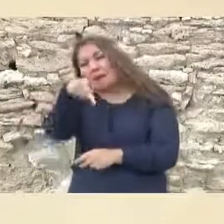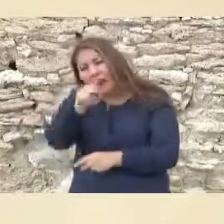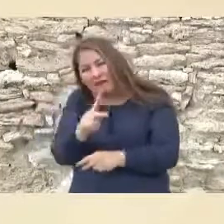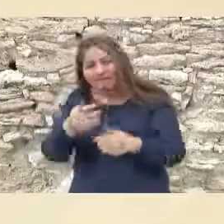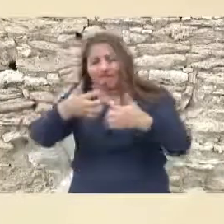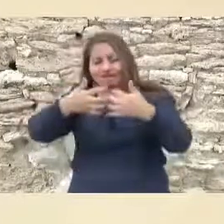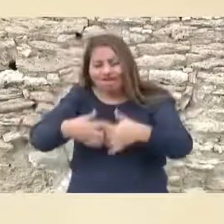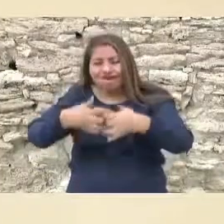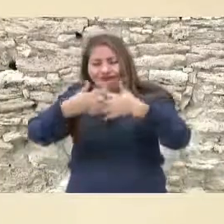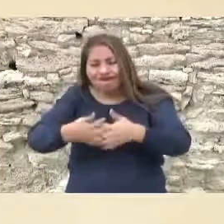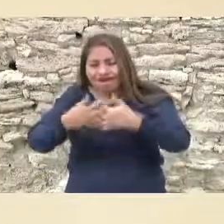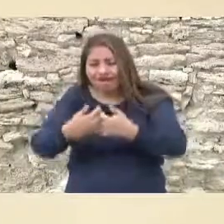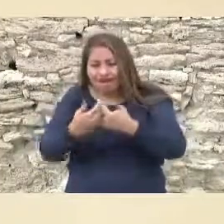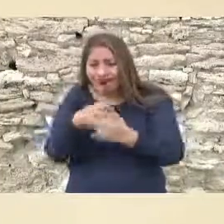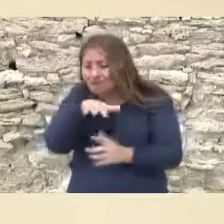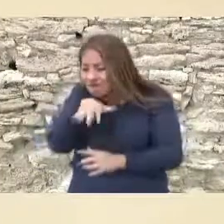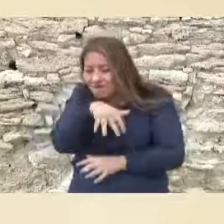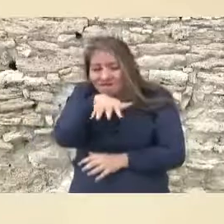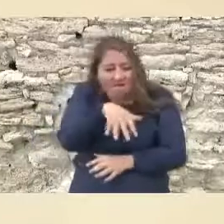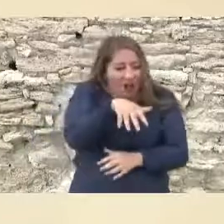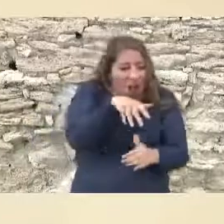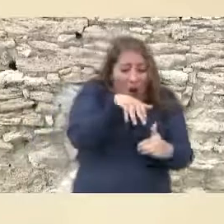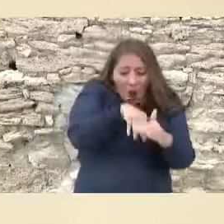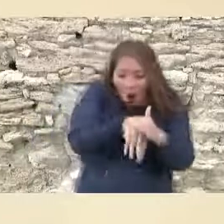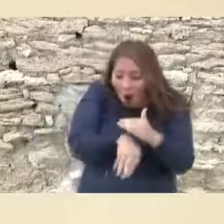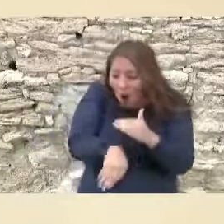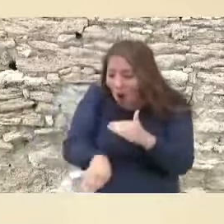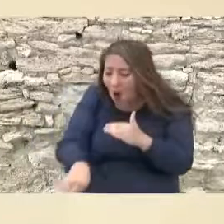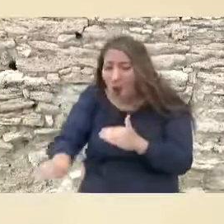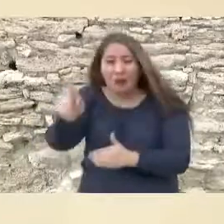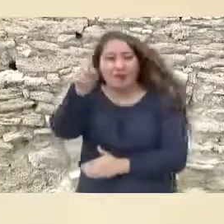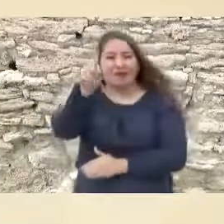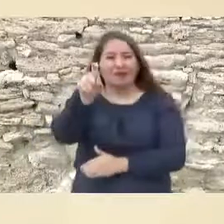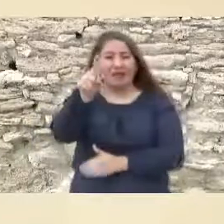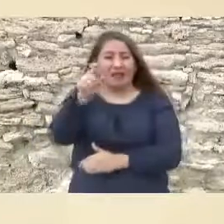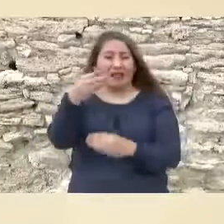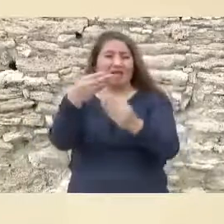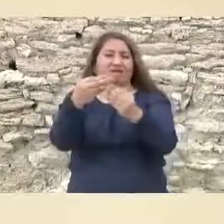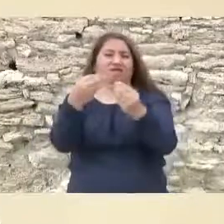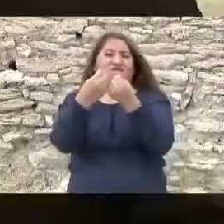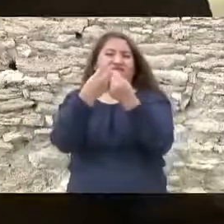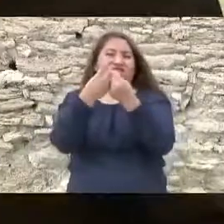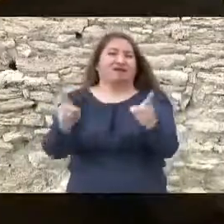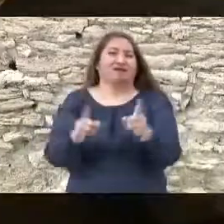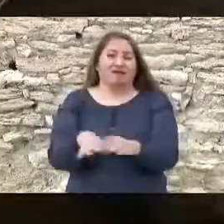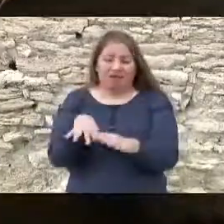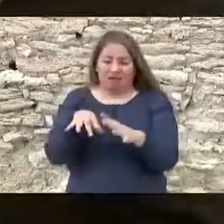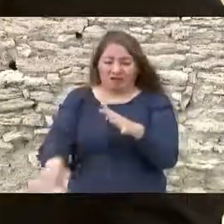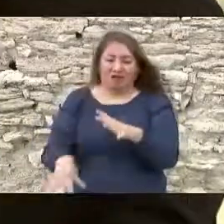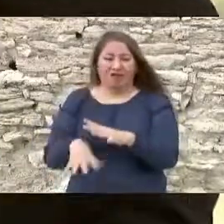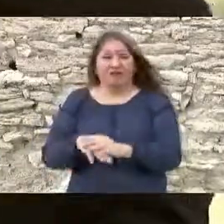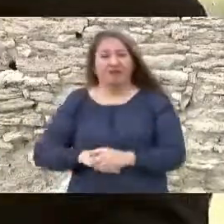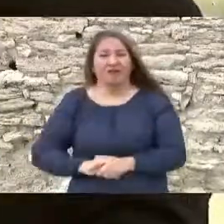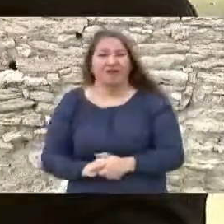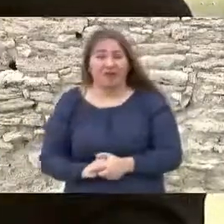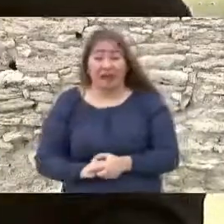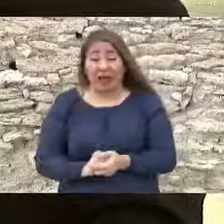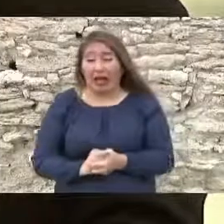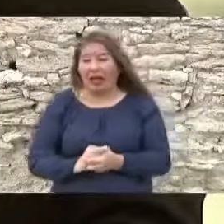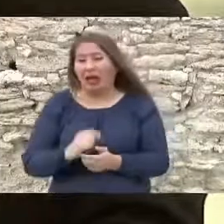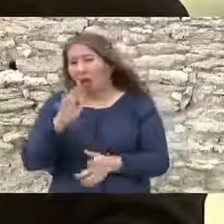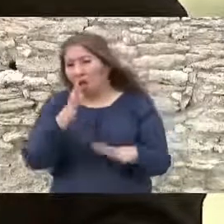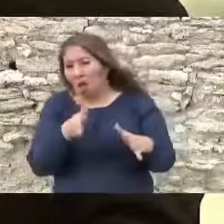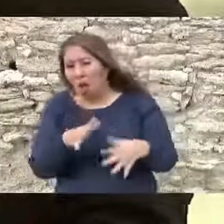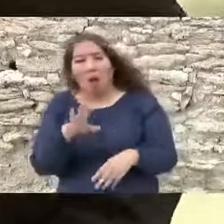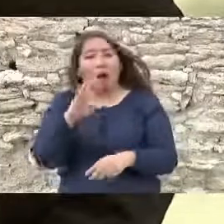maquinaria pesada en los trabajos de búsqueda de agua ocasionó también la destrucción del fondo. En los años